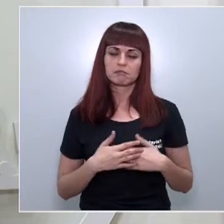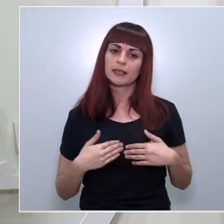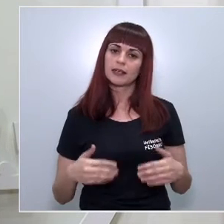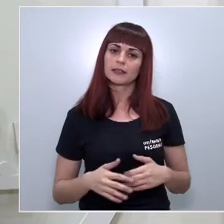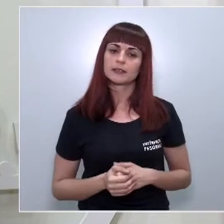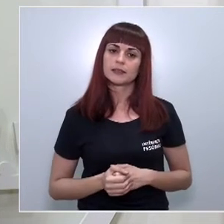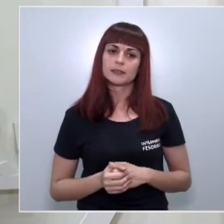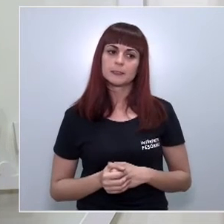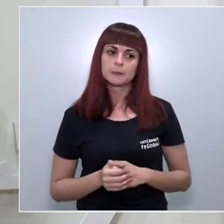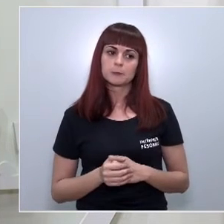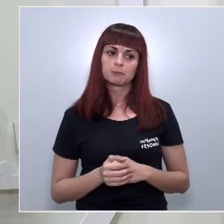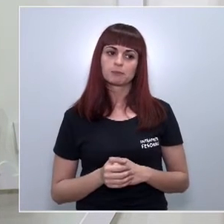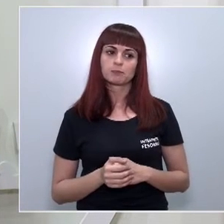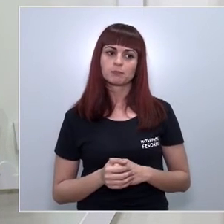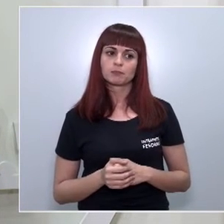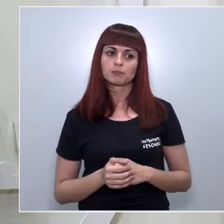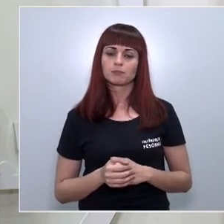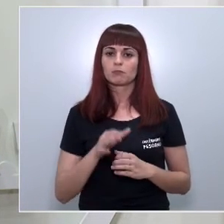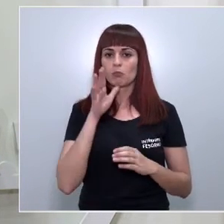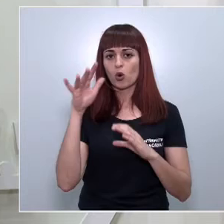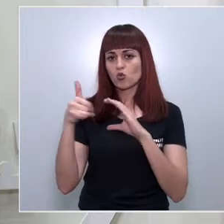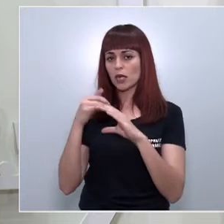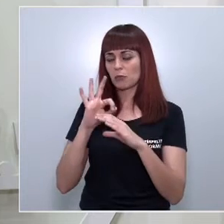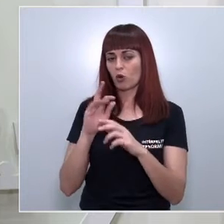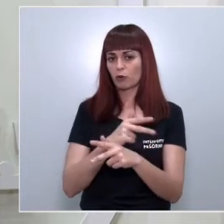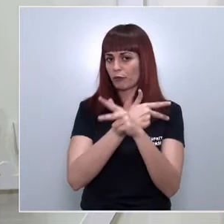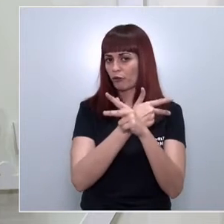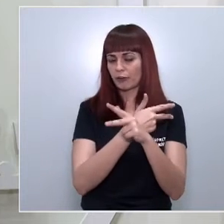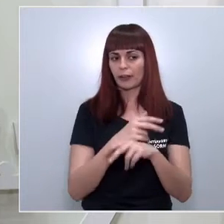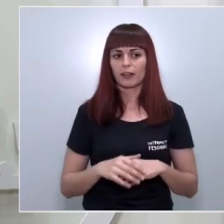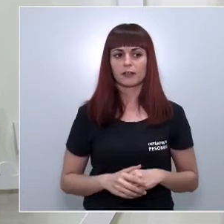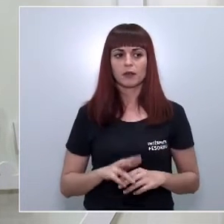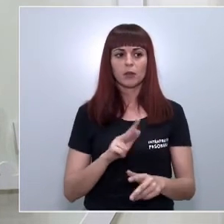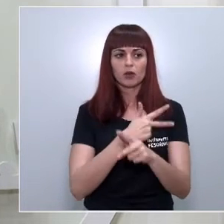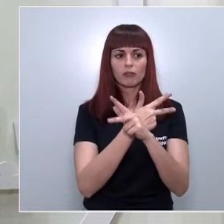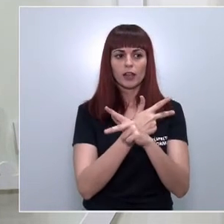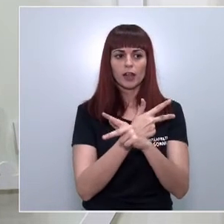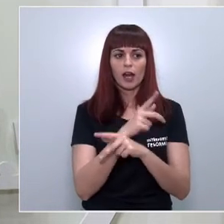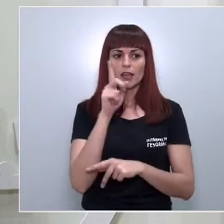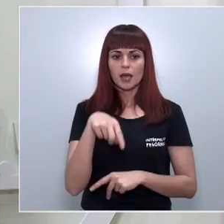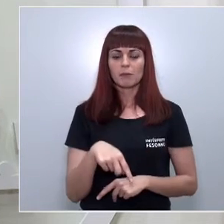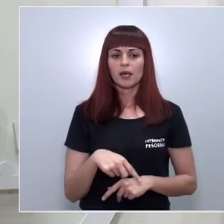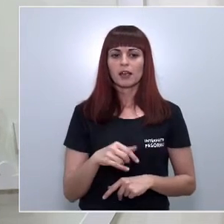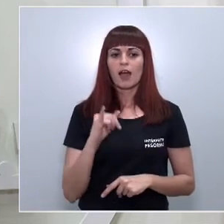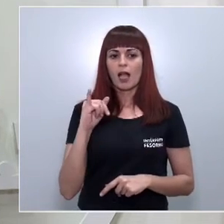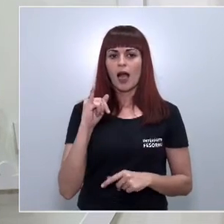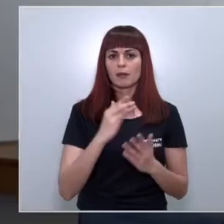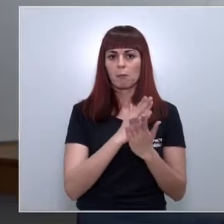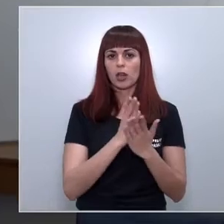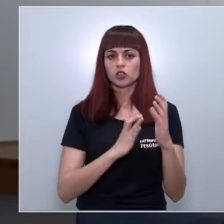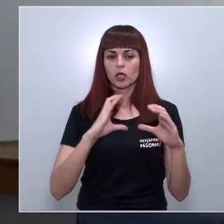hacer vía whatsapp o aquí presencialmente que tenemos a las 7 televisión y a Onda Regional